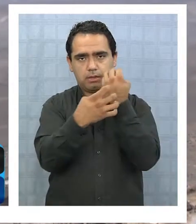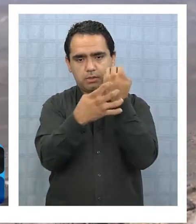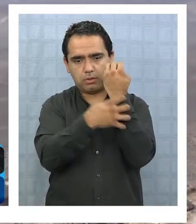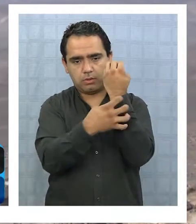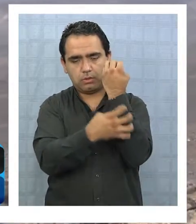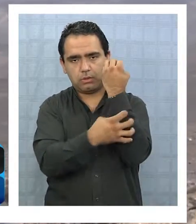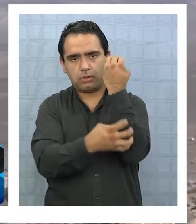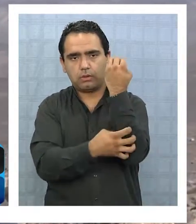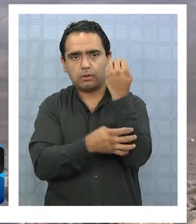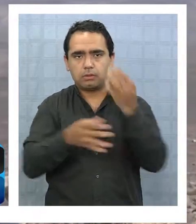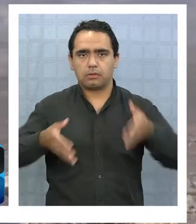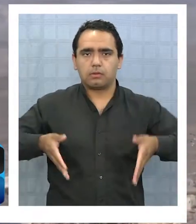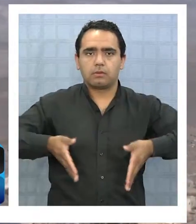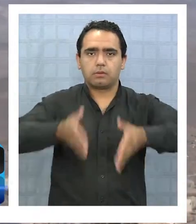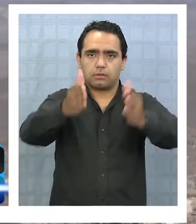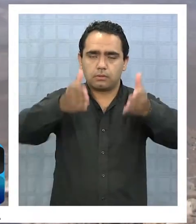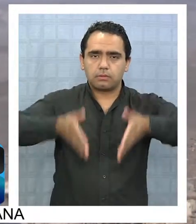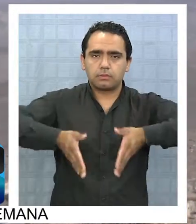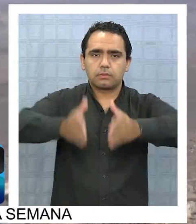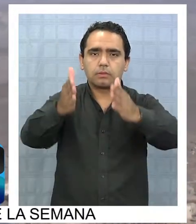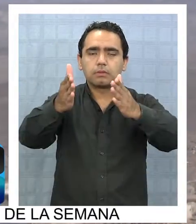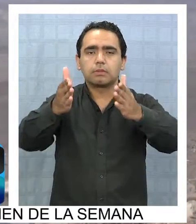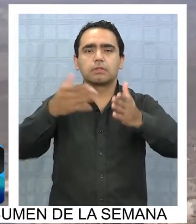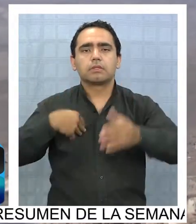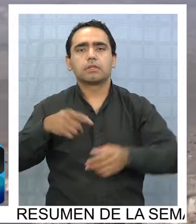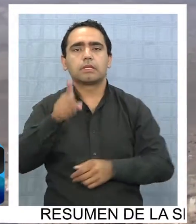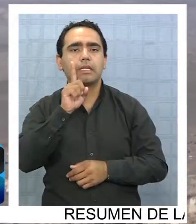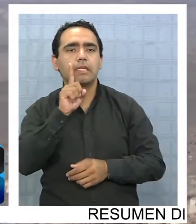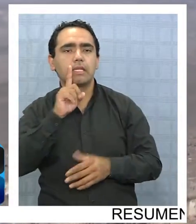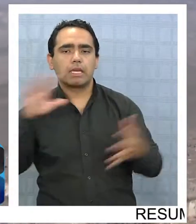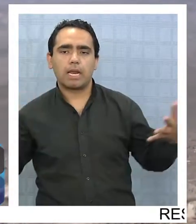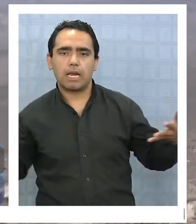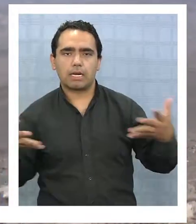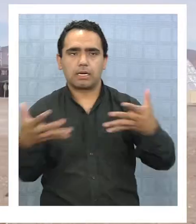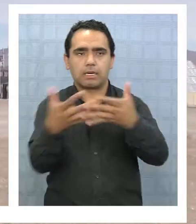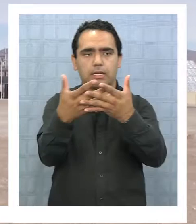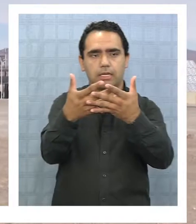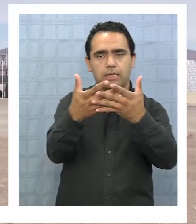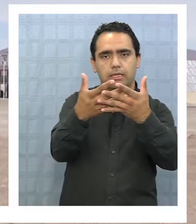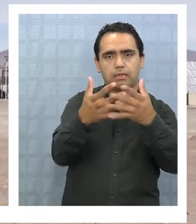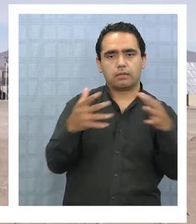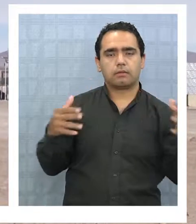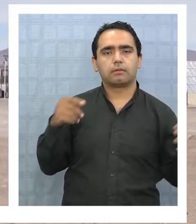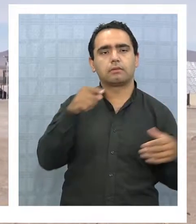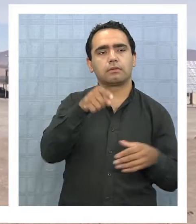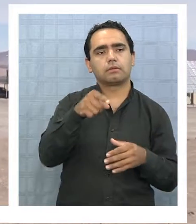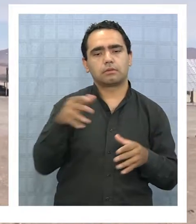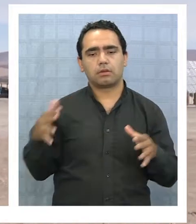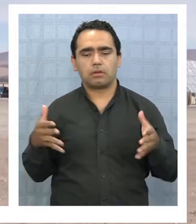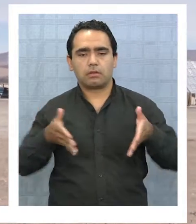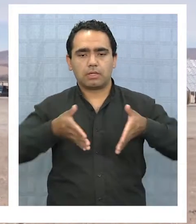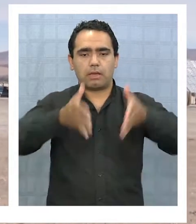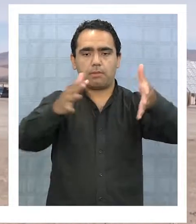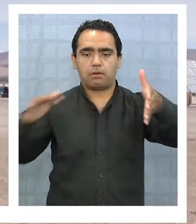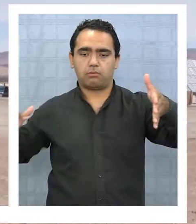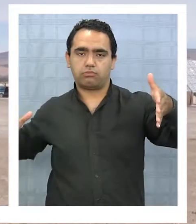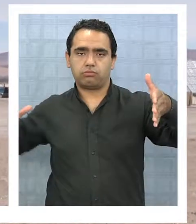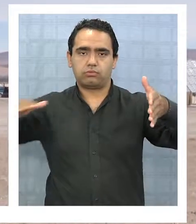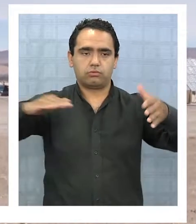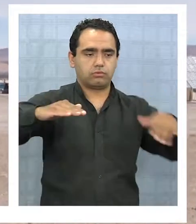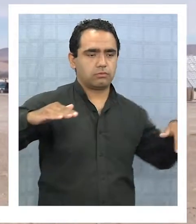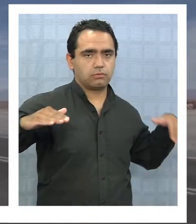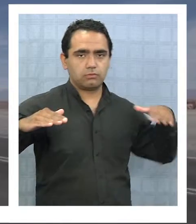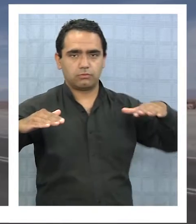que son las vías estructurantes de cada región, tienen una red de caminos básicos que llegan a ella. Esas redes de caminos básicos en las que estamos